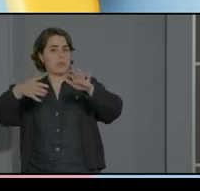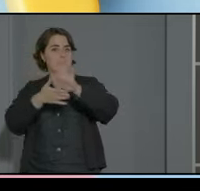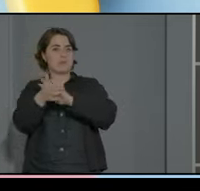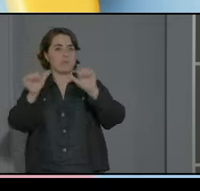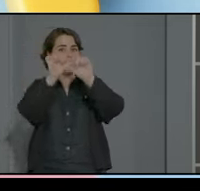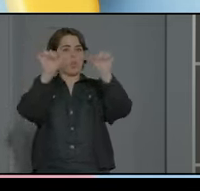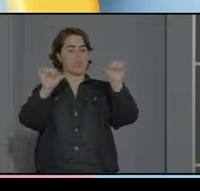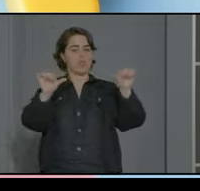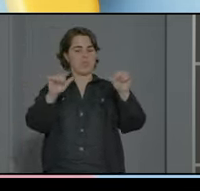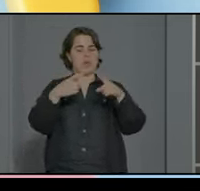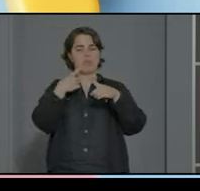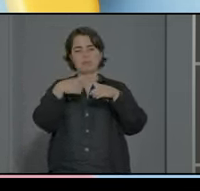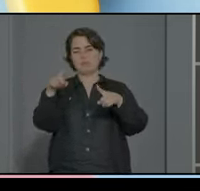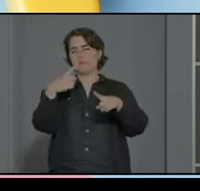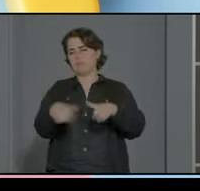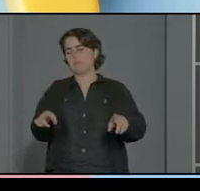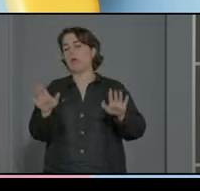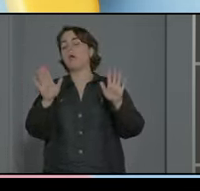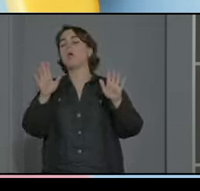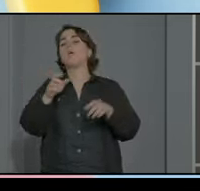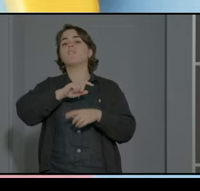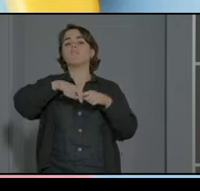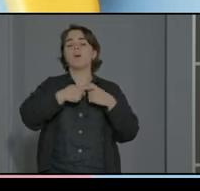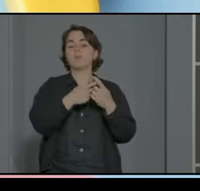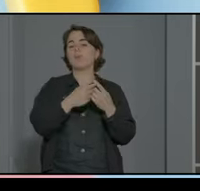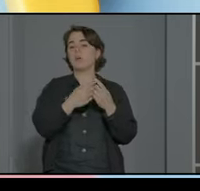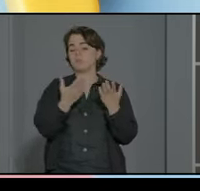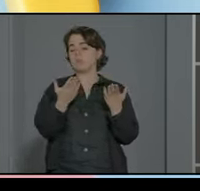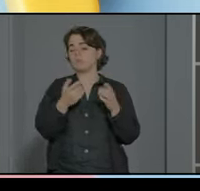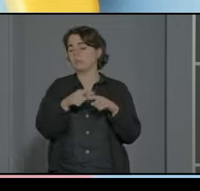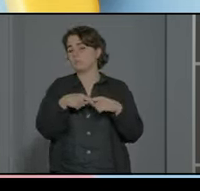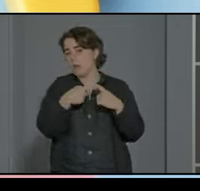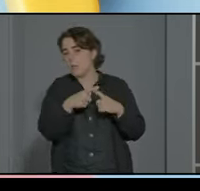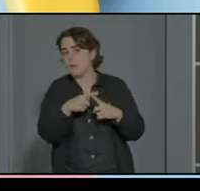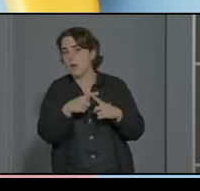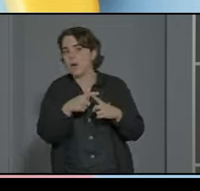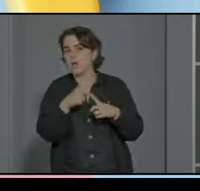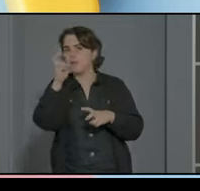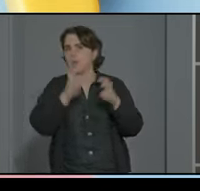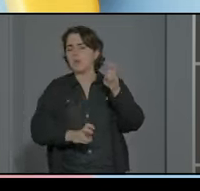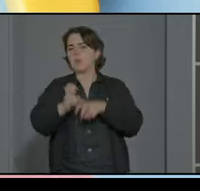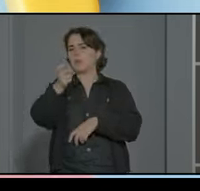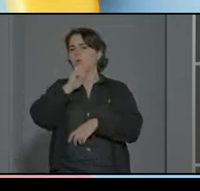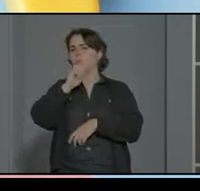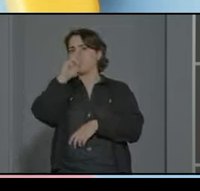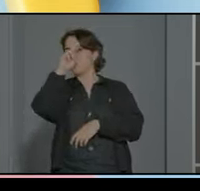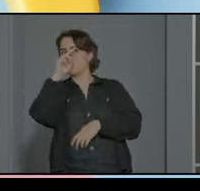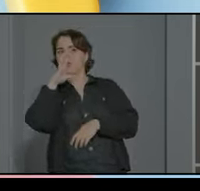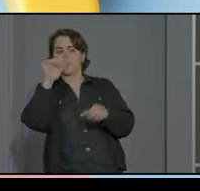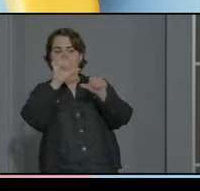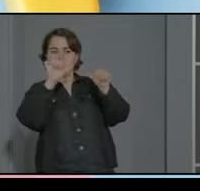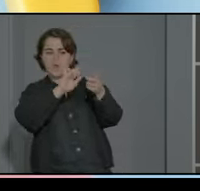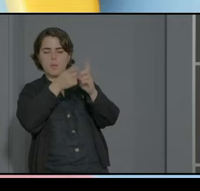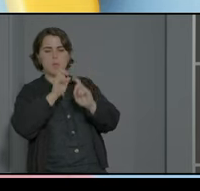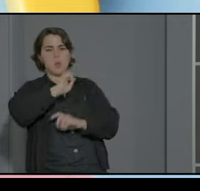modalidades muchas familias llegan con preocupación con este cambio de modalidad otras llegan